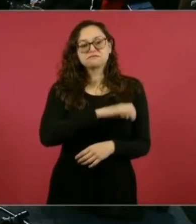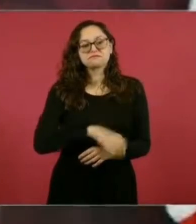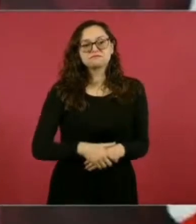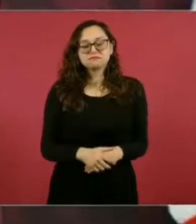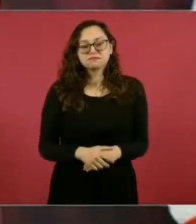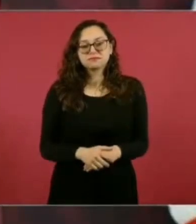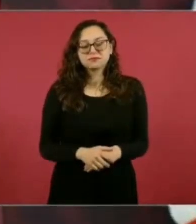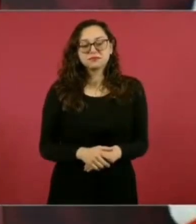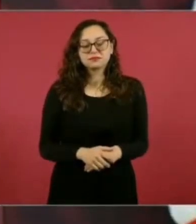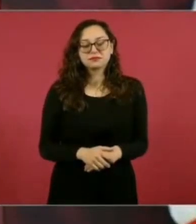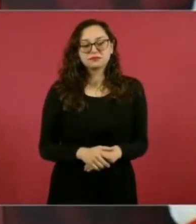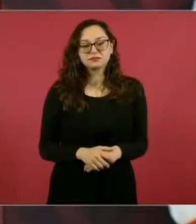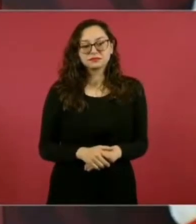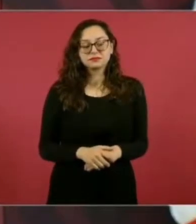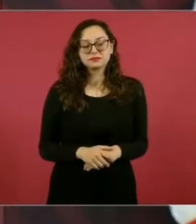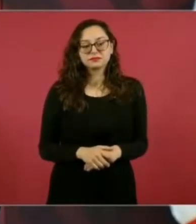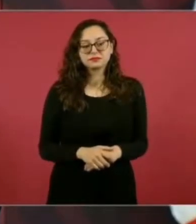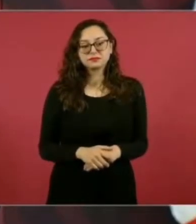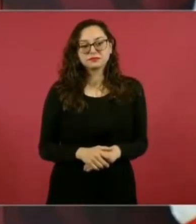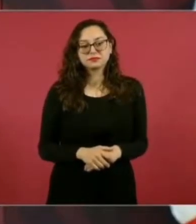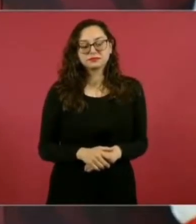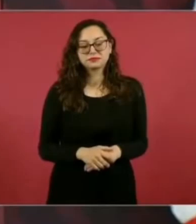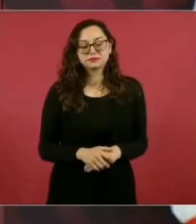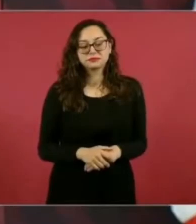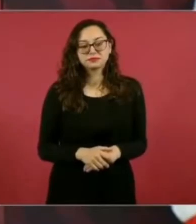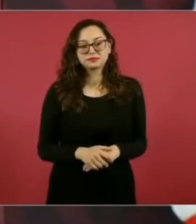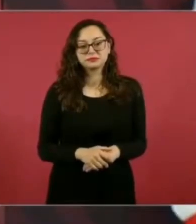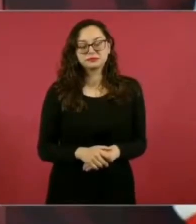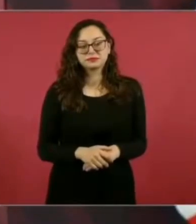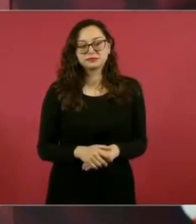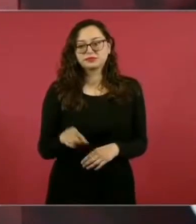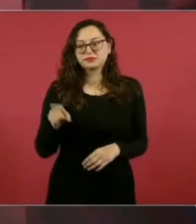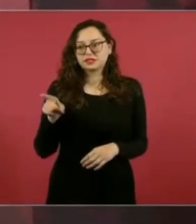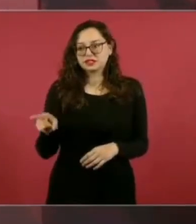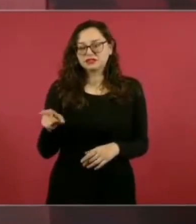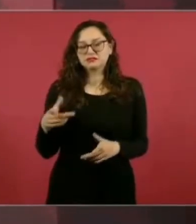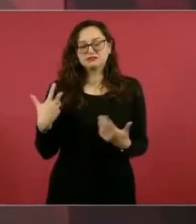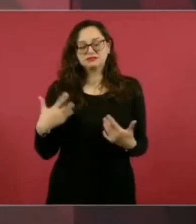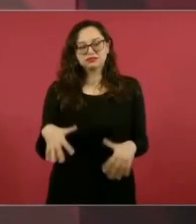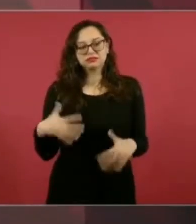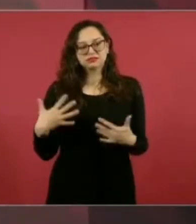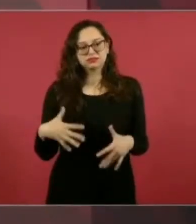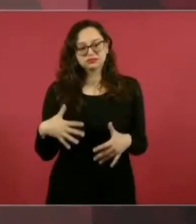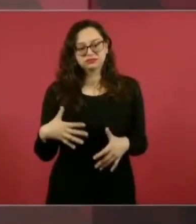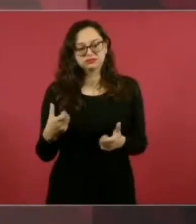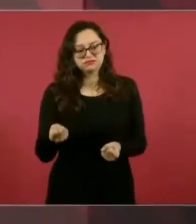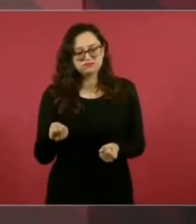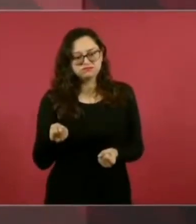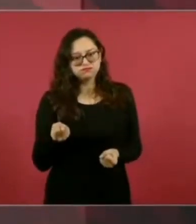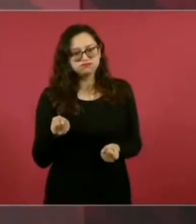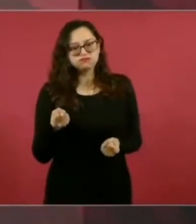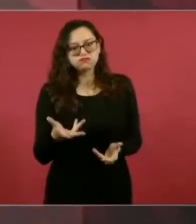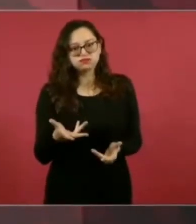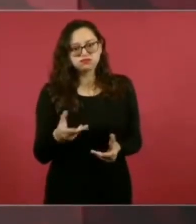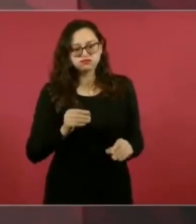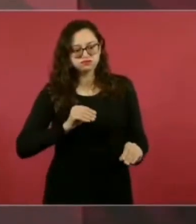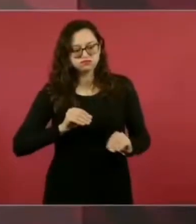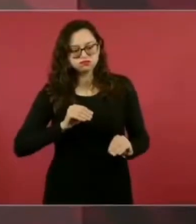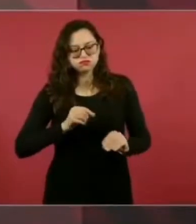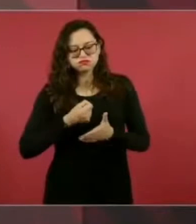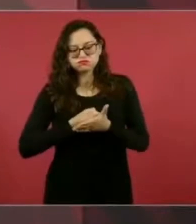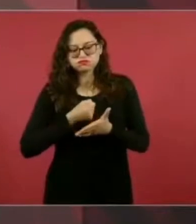siempre vamos a agradecerle por su contribución a este movimiento.